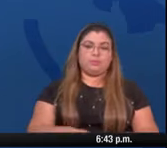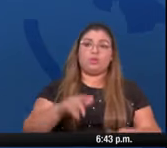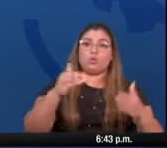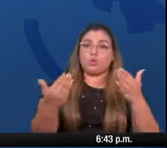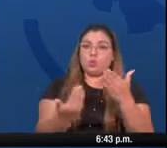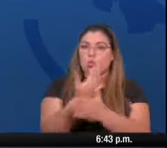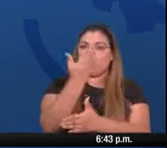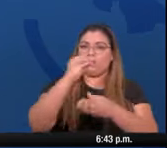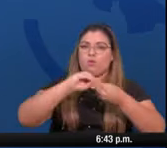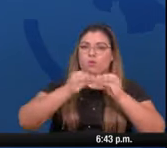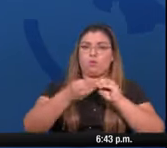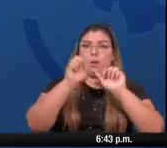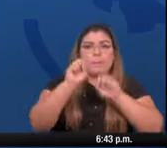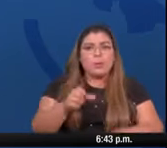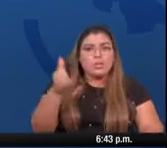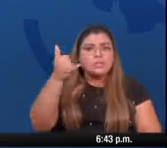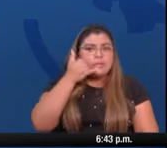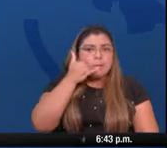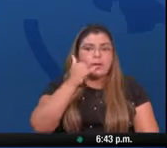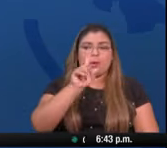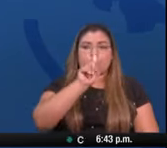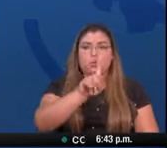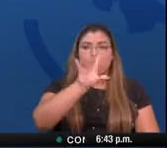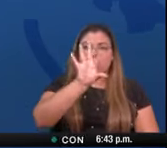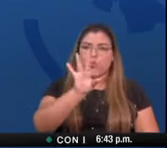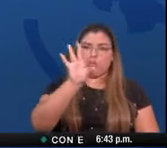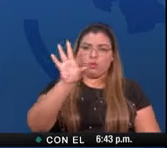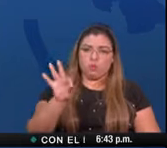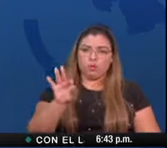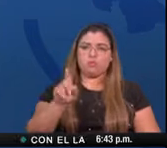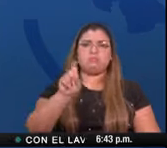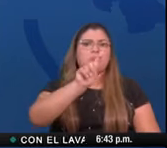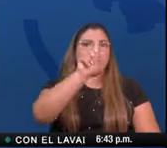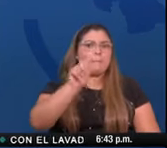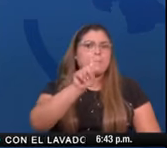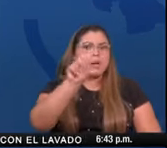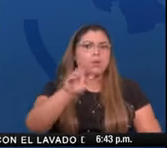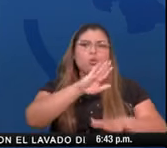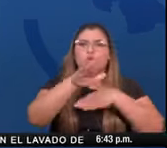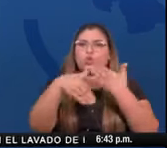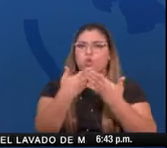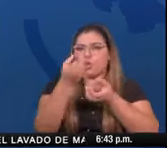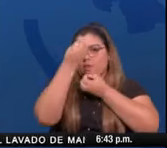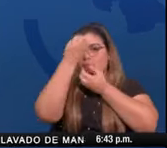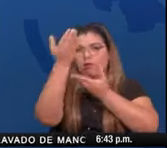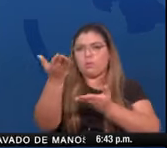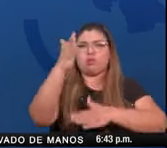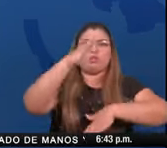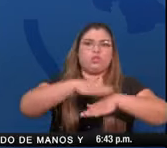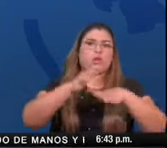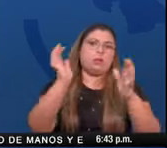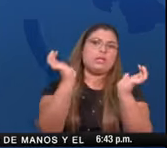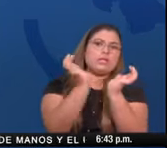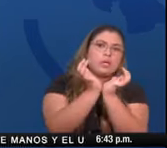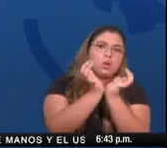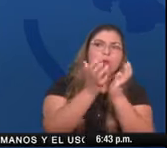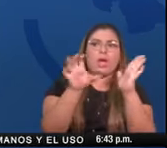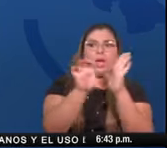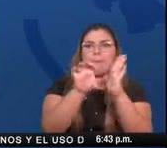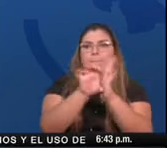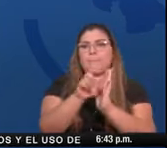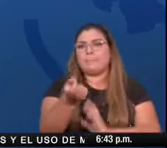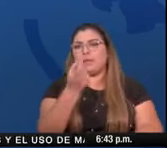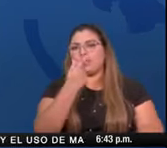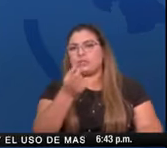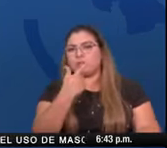usted puede marcar el 199 y va a obtener información general de la caja del seguro social sobre sus medicamentos